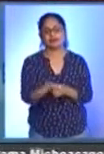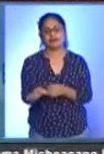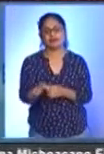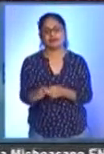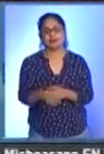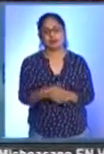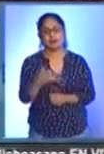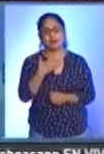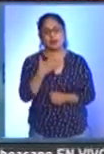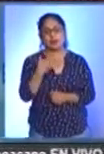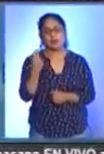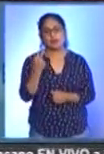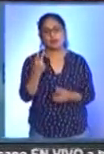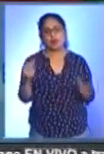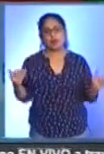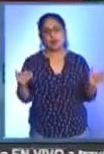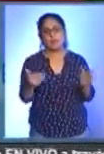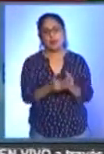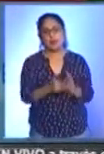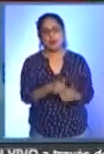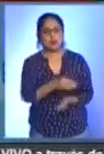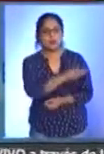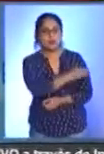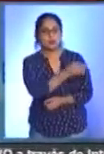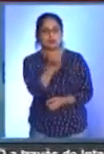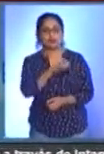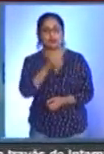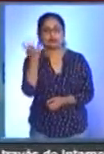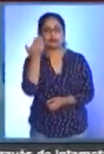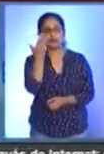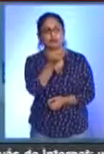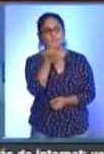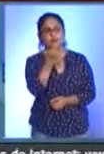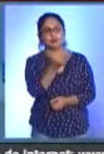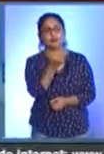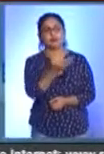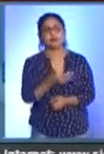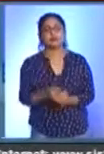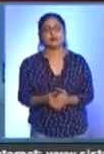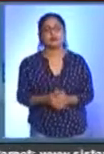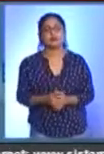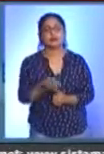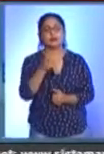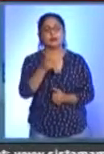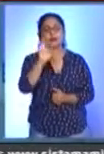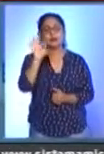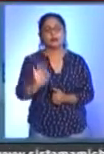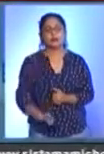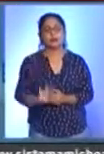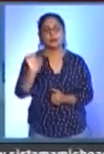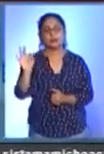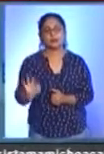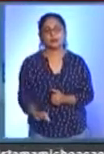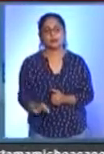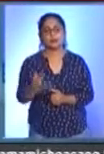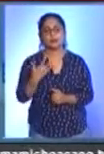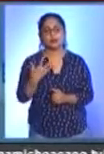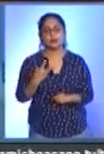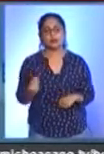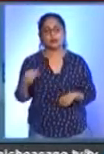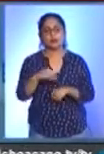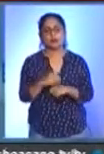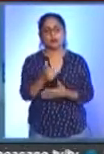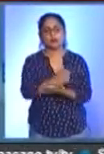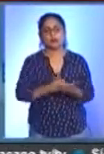25 mil dosis que se estarán solicitando. Esto es un porcentaje, obviamente, de lo que se aplica en la